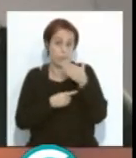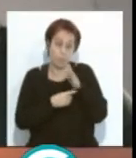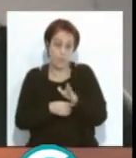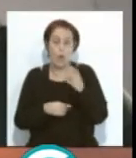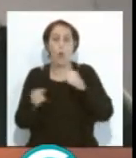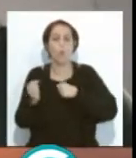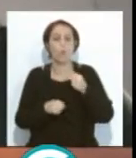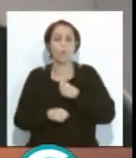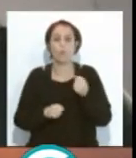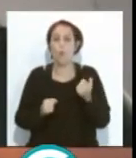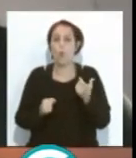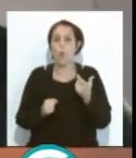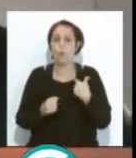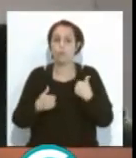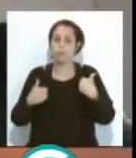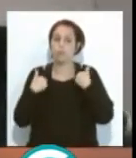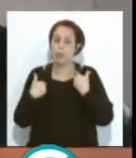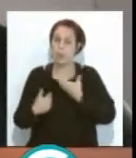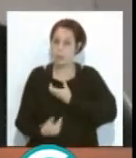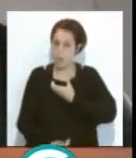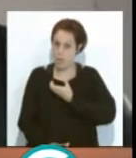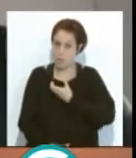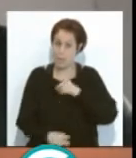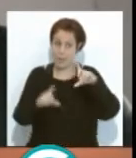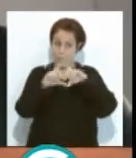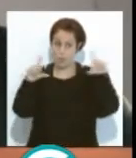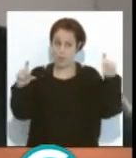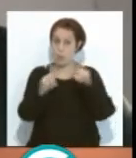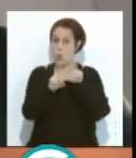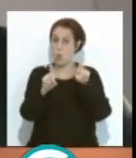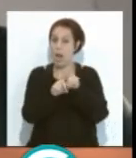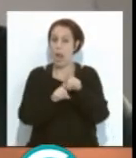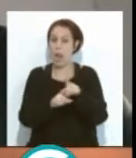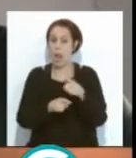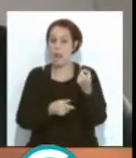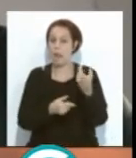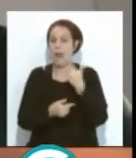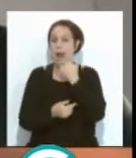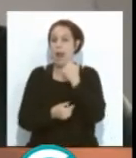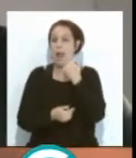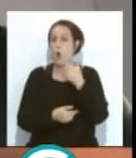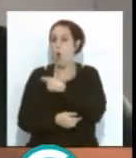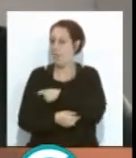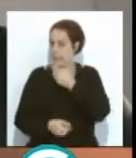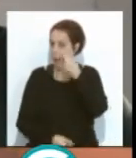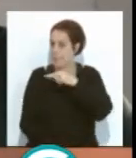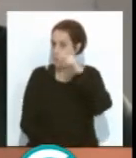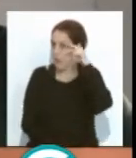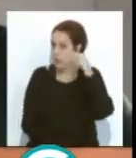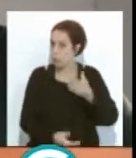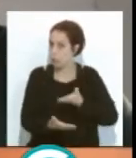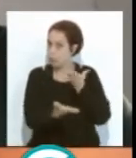concurso recayera de nuevo sobre el ayuntamiento y que el patronato quedara más como algo consultivo, un comité de expertos al que